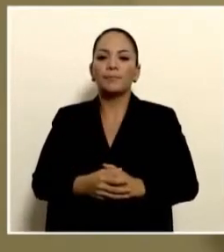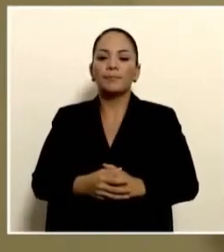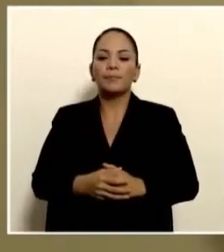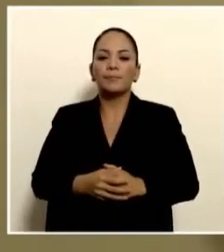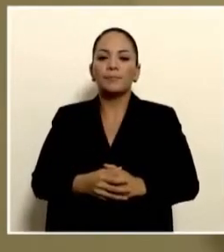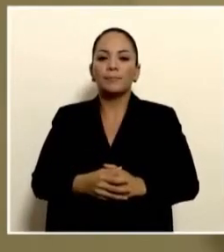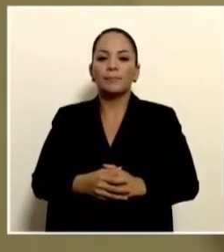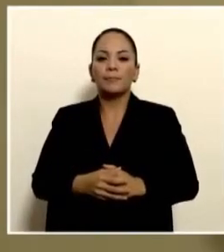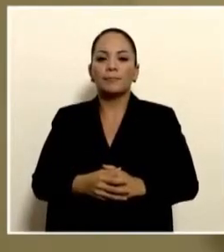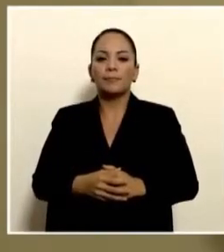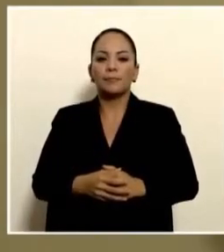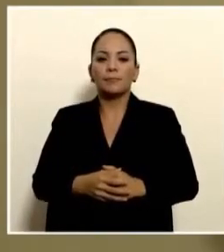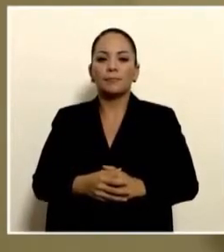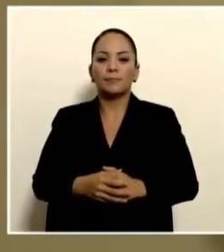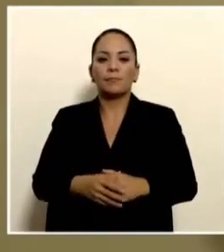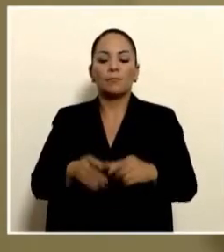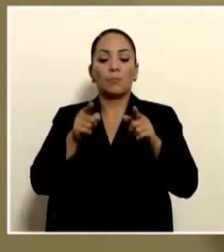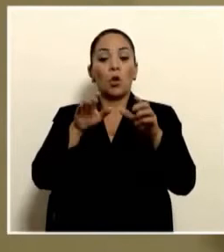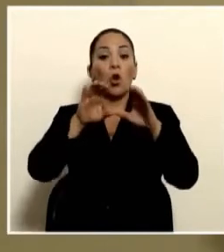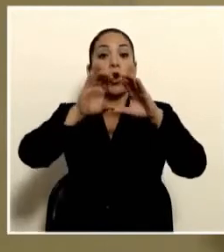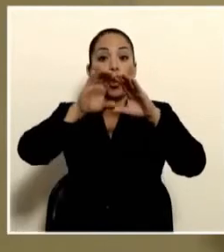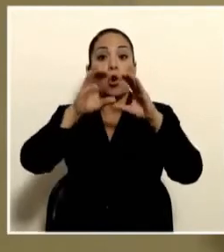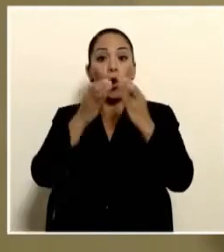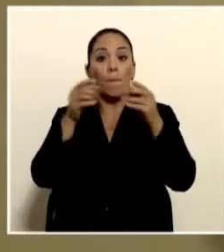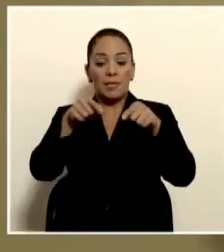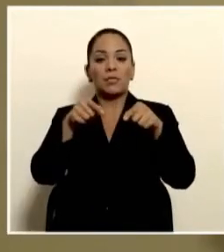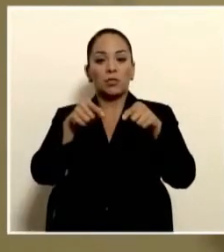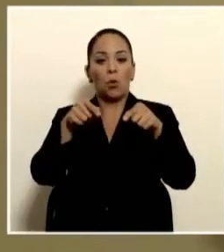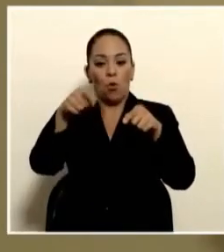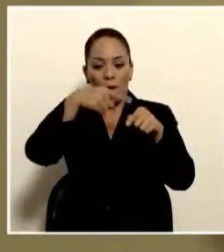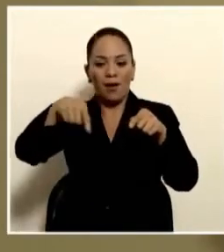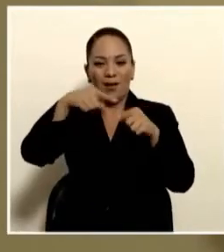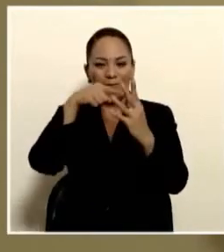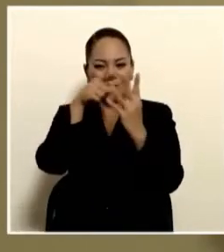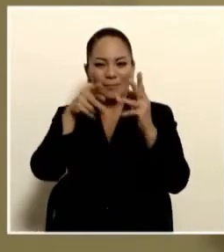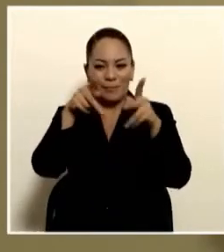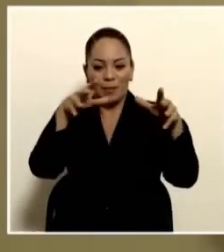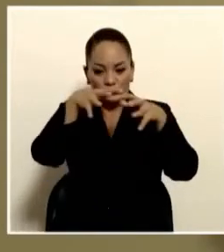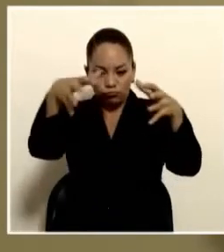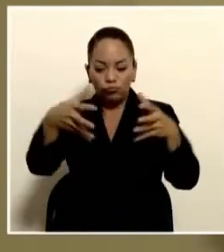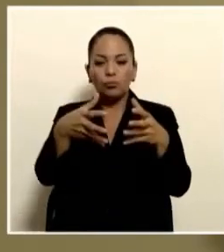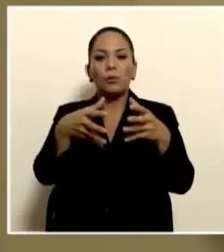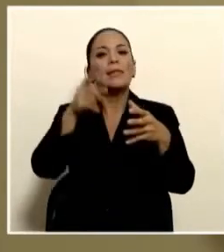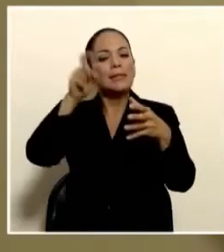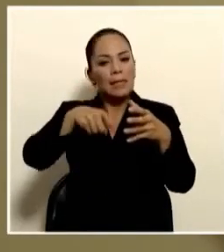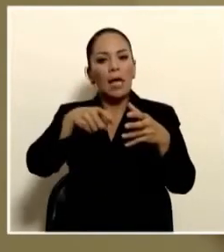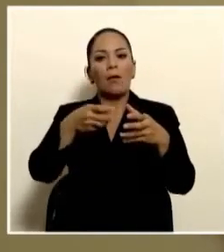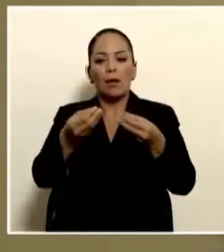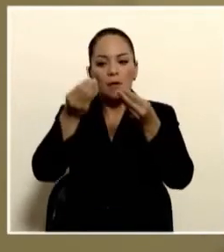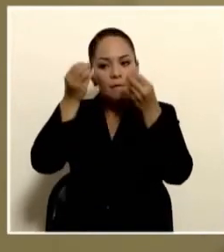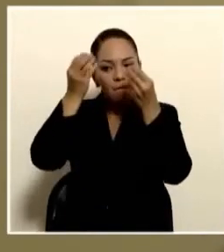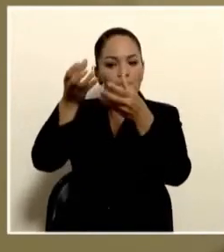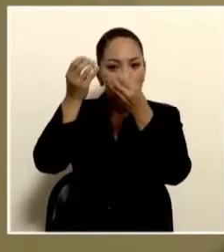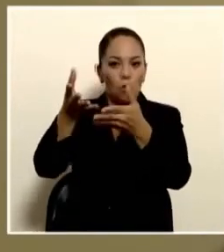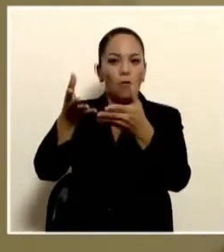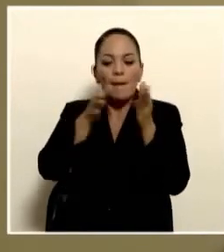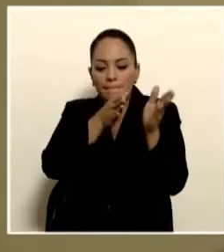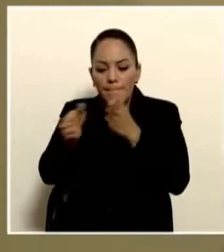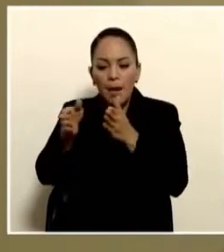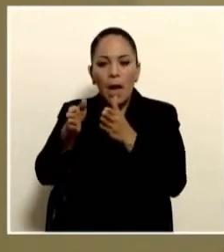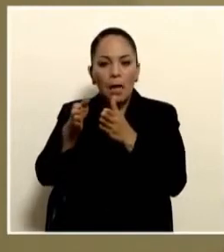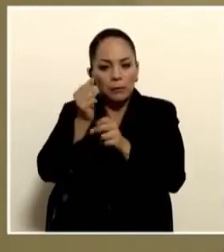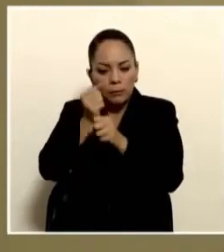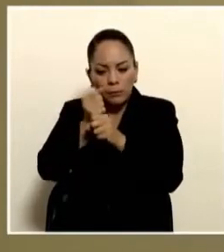La comisión tiene que rendir un informe y un plan de acción específico,